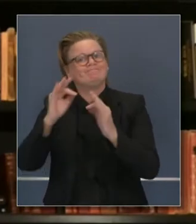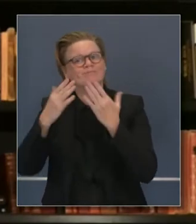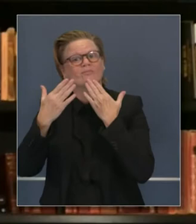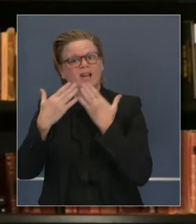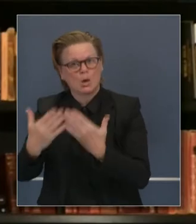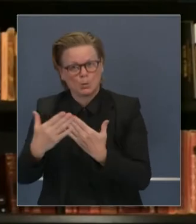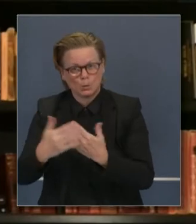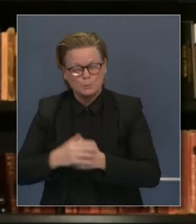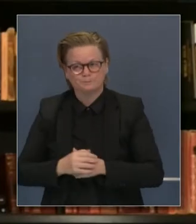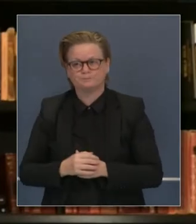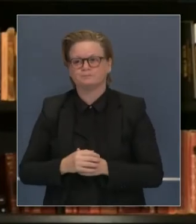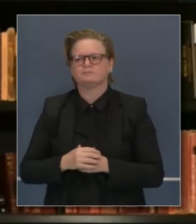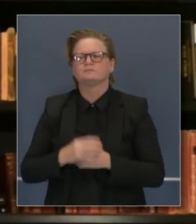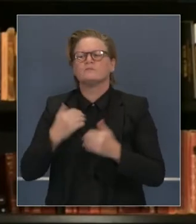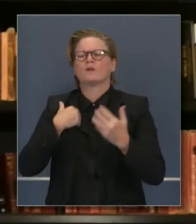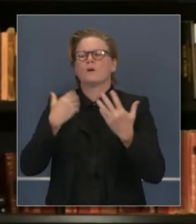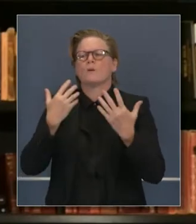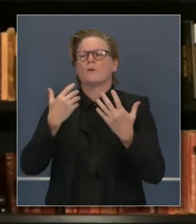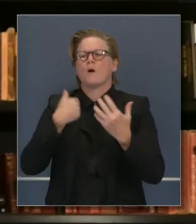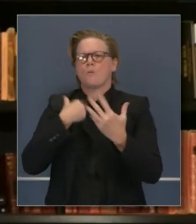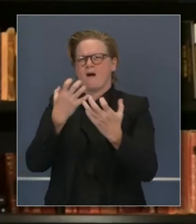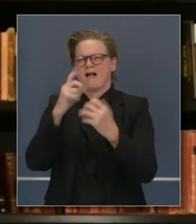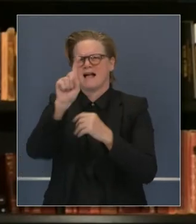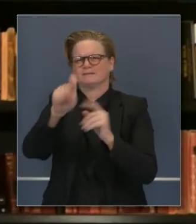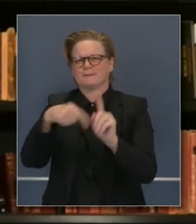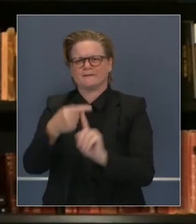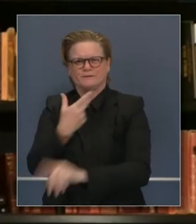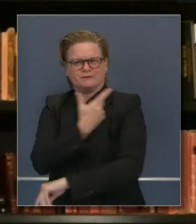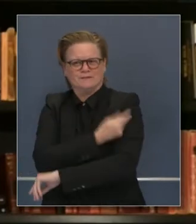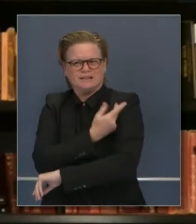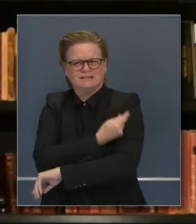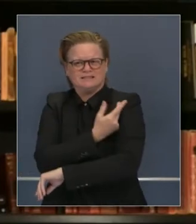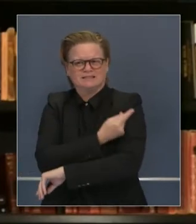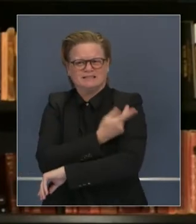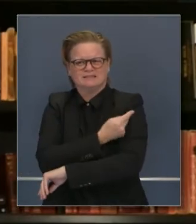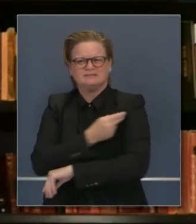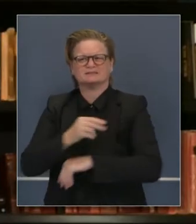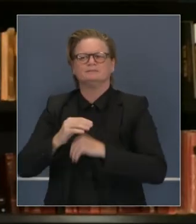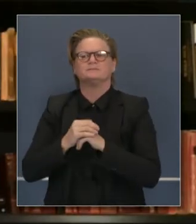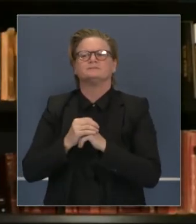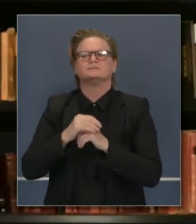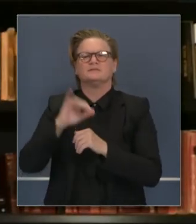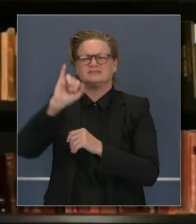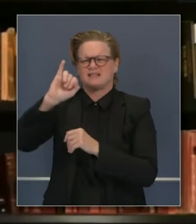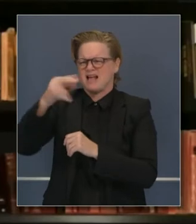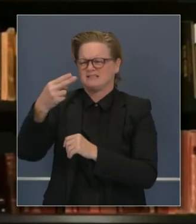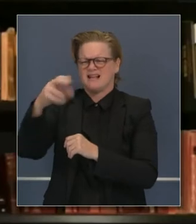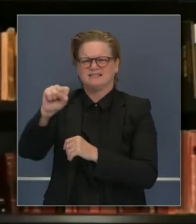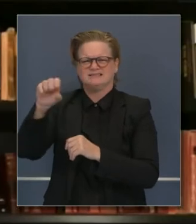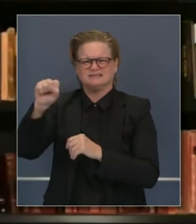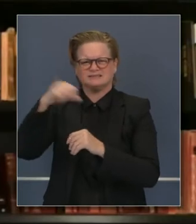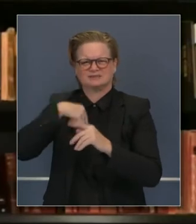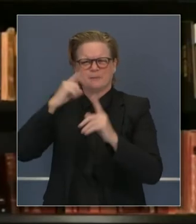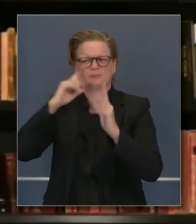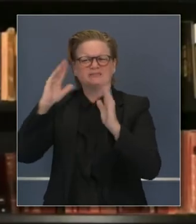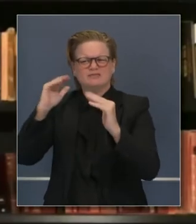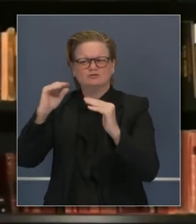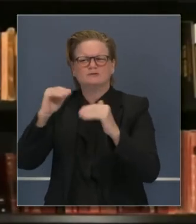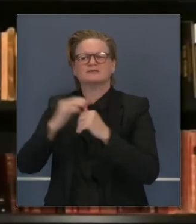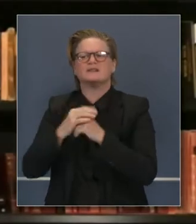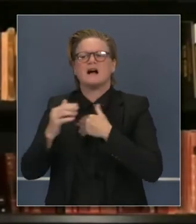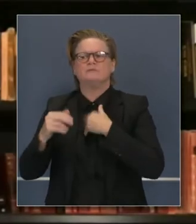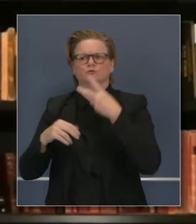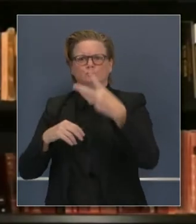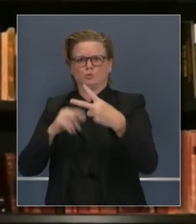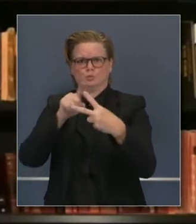Hola, gracias. Le quiero preguntar acerca de las vacunas. El Departamento de Salud espera 40 millones de dosis de las